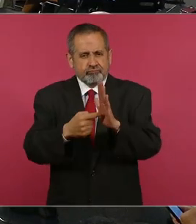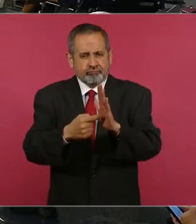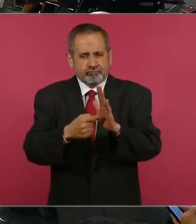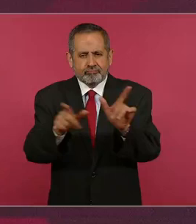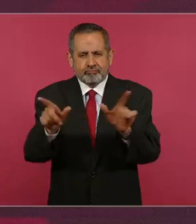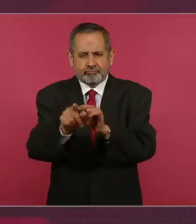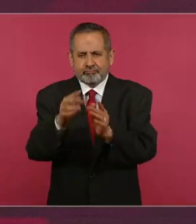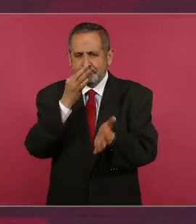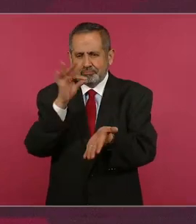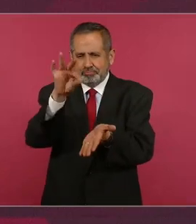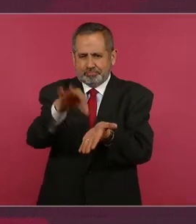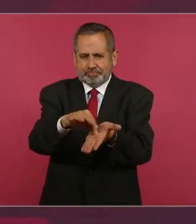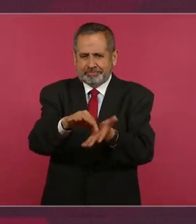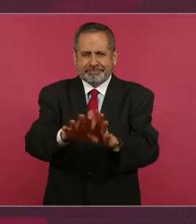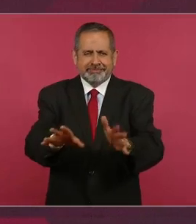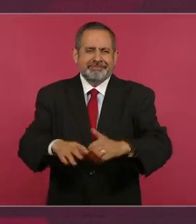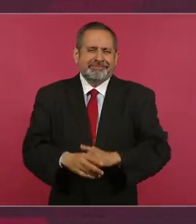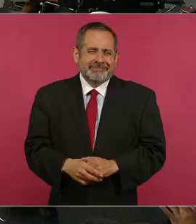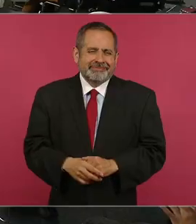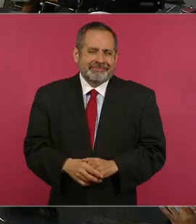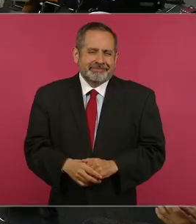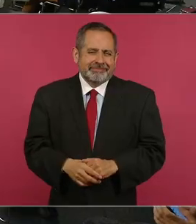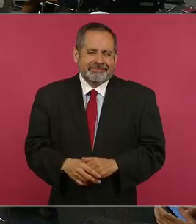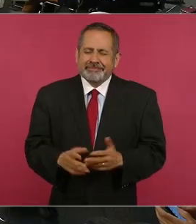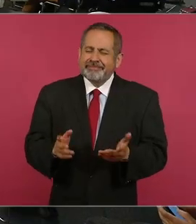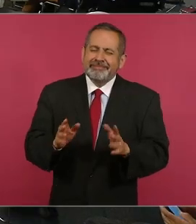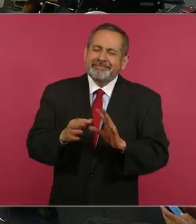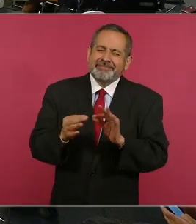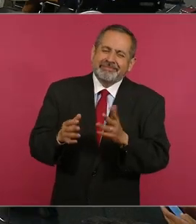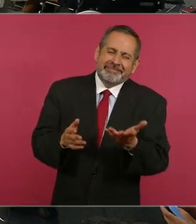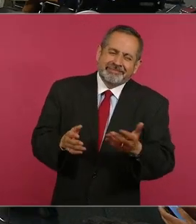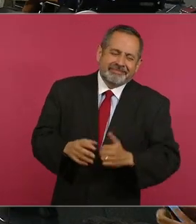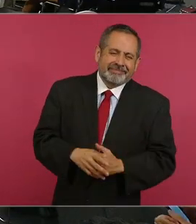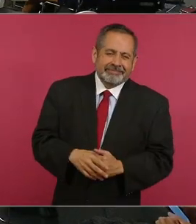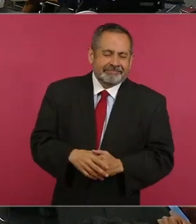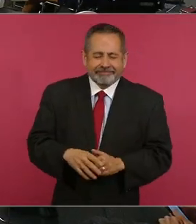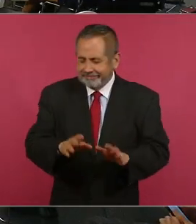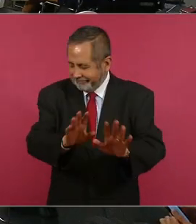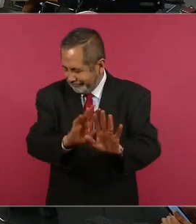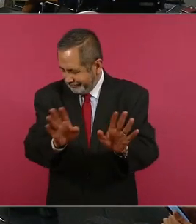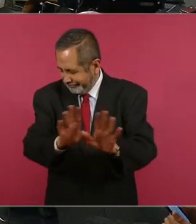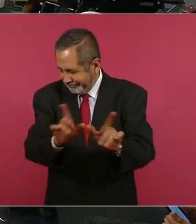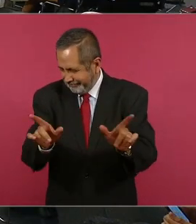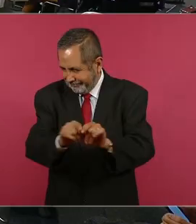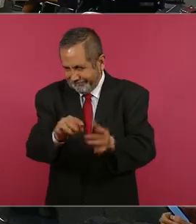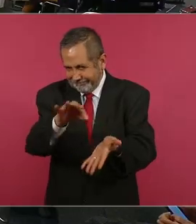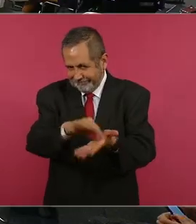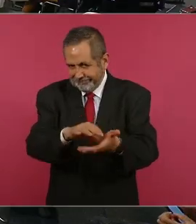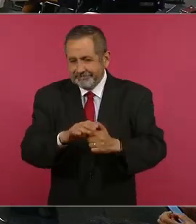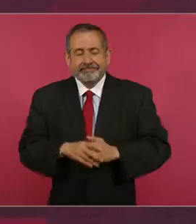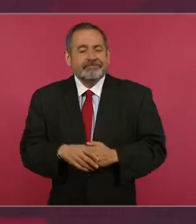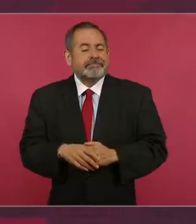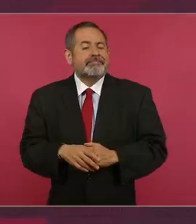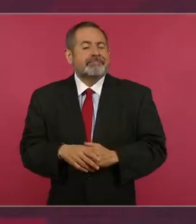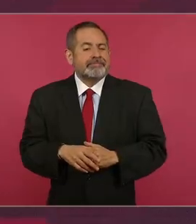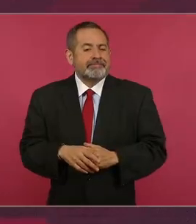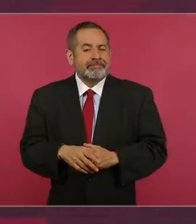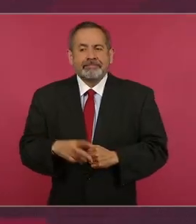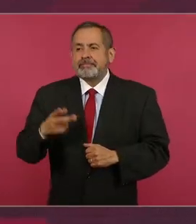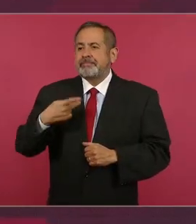ahí la dejamos. Pero es que… La gente, estamos hablando,